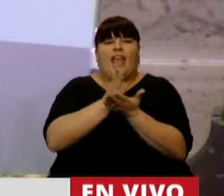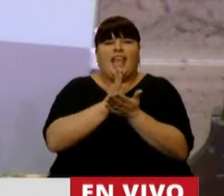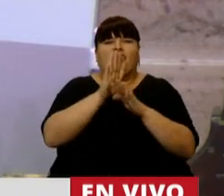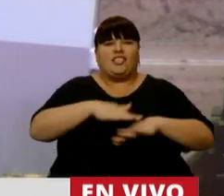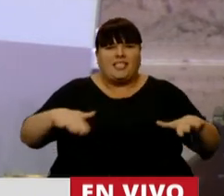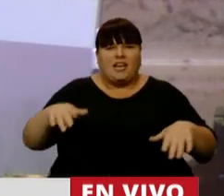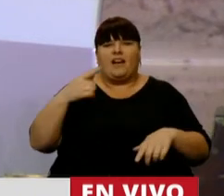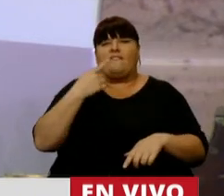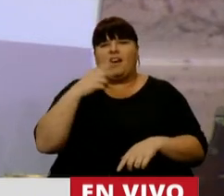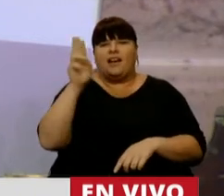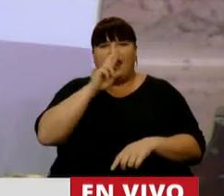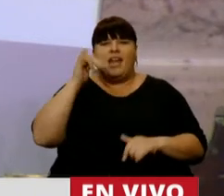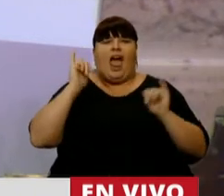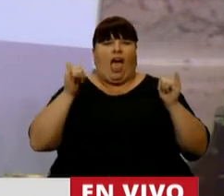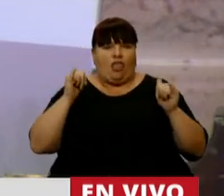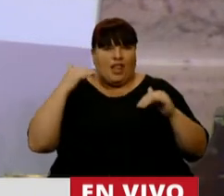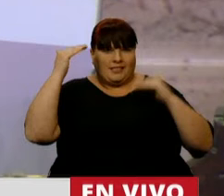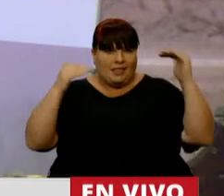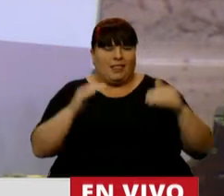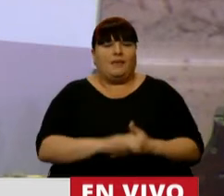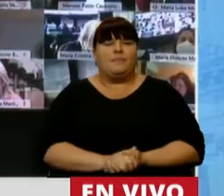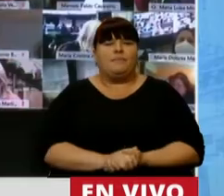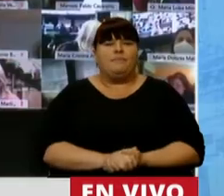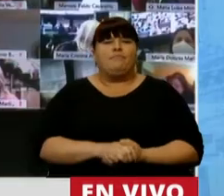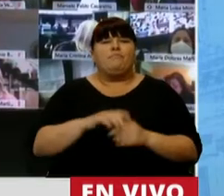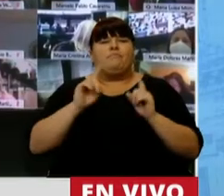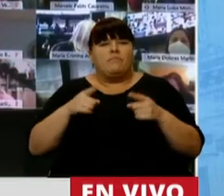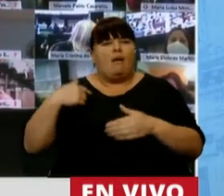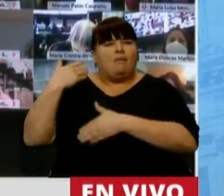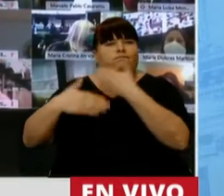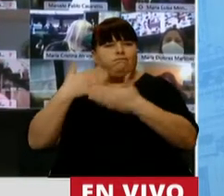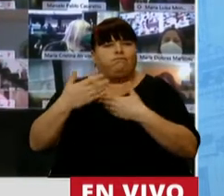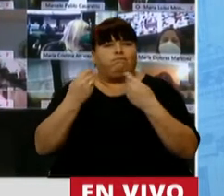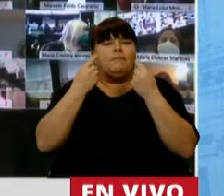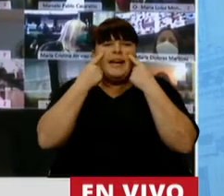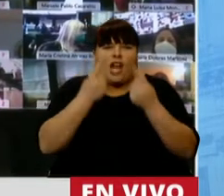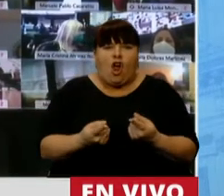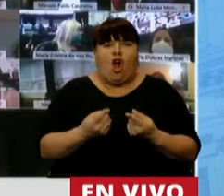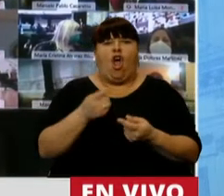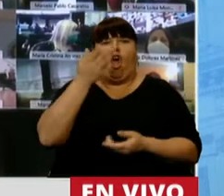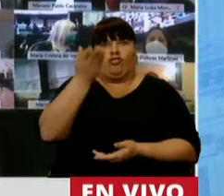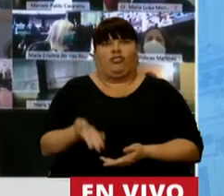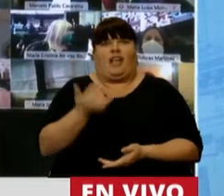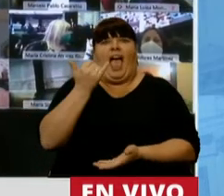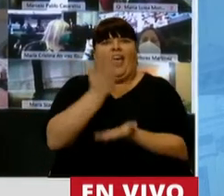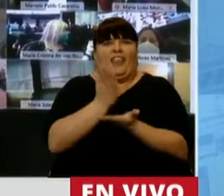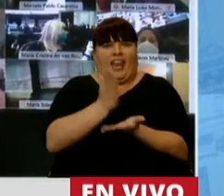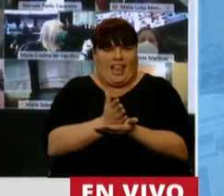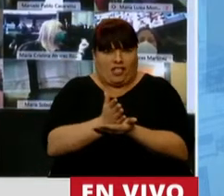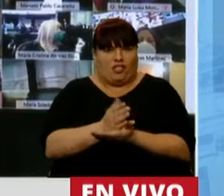derechos de las niñas, niños y adolescentes. Y hemos hecho muchos avances para reconocerlos como sujetos de derecho,